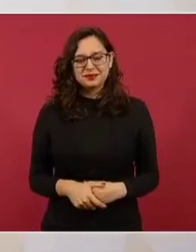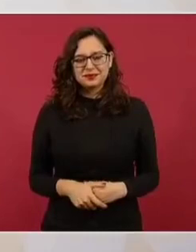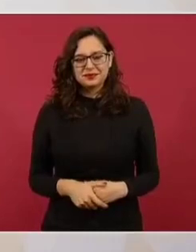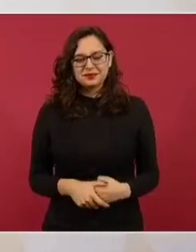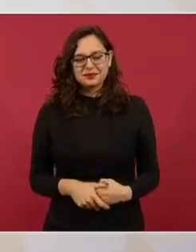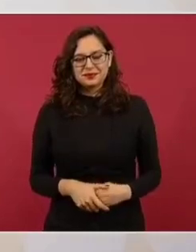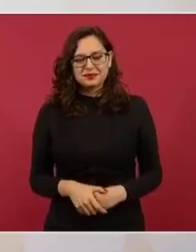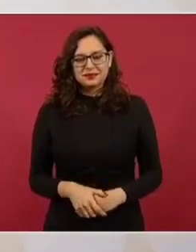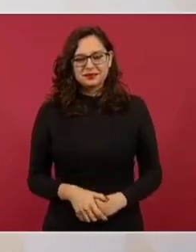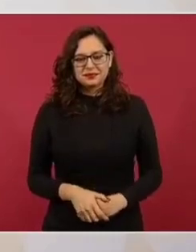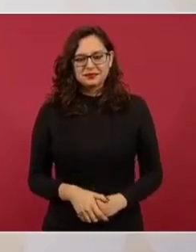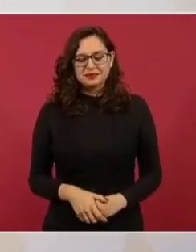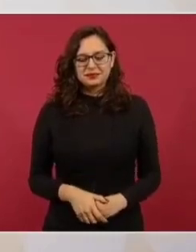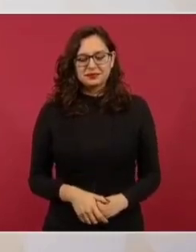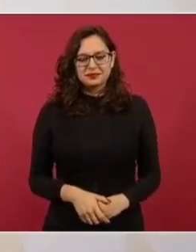¿En cubrir?